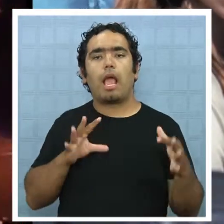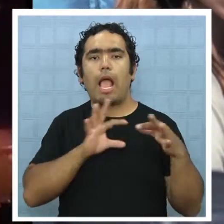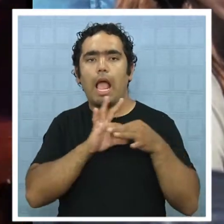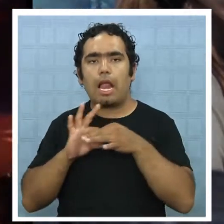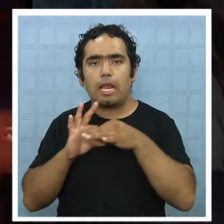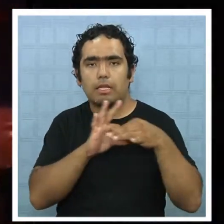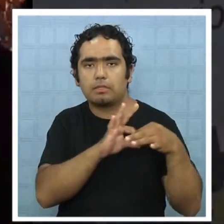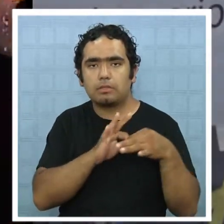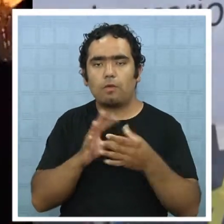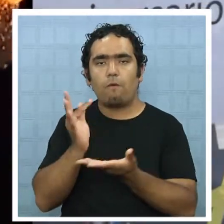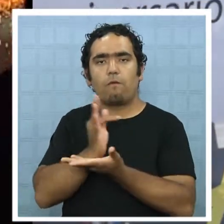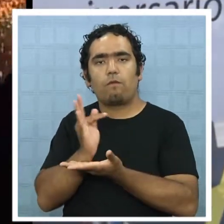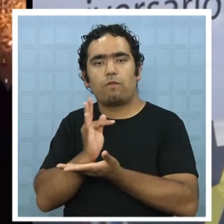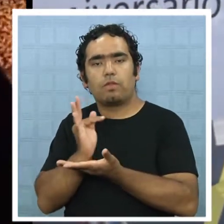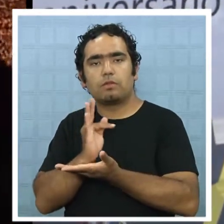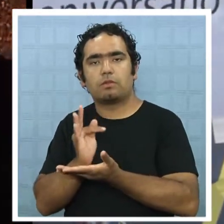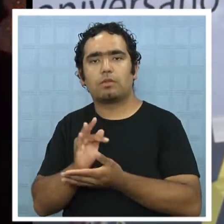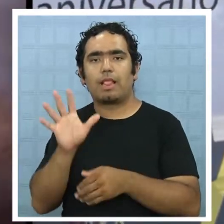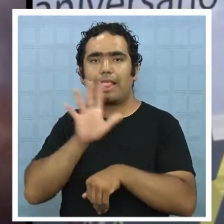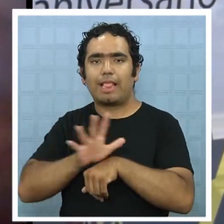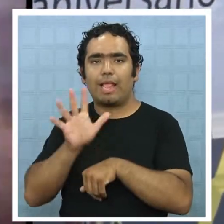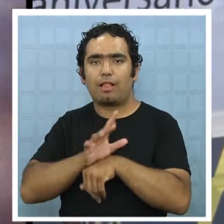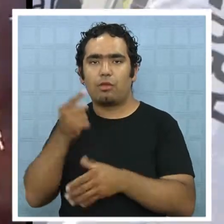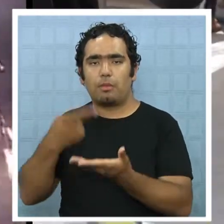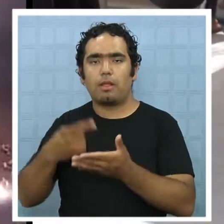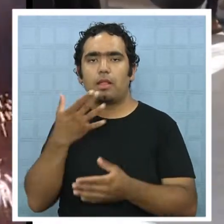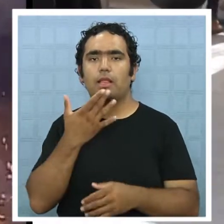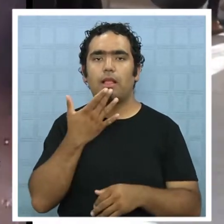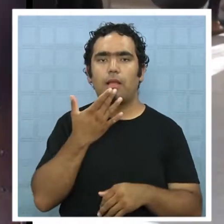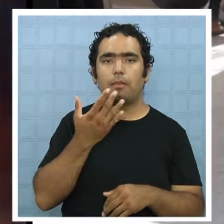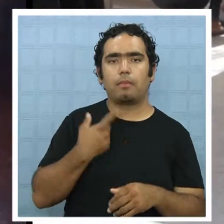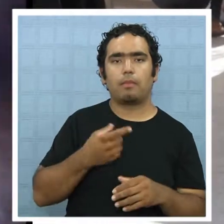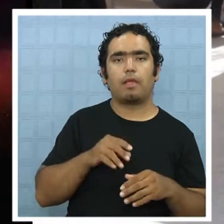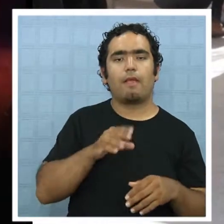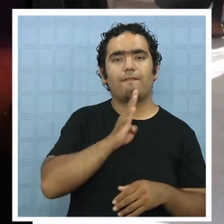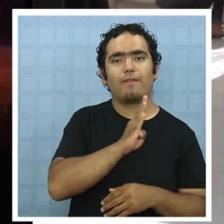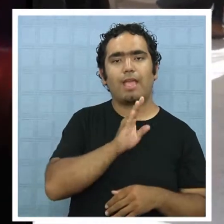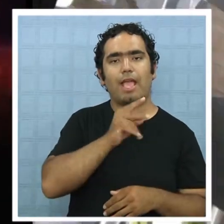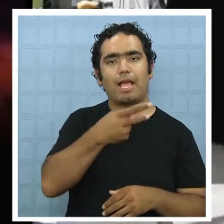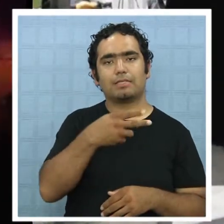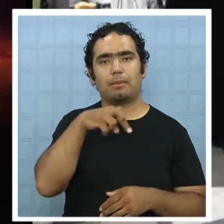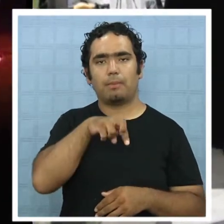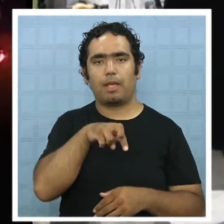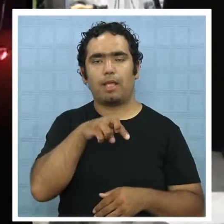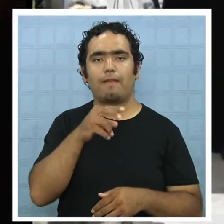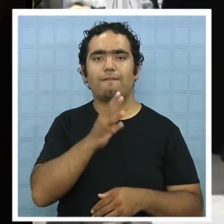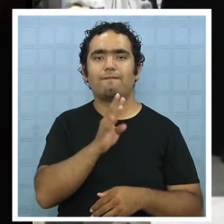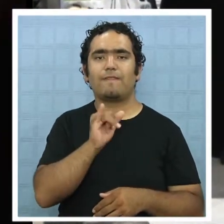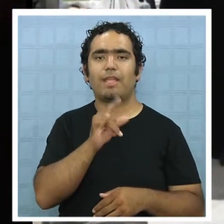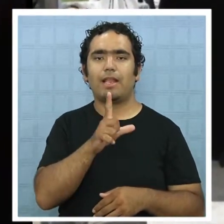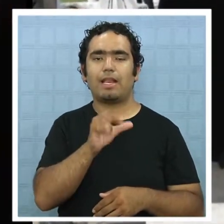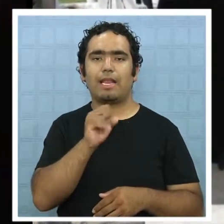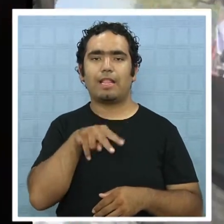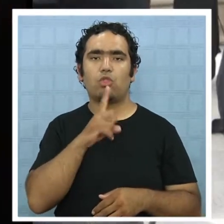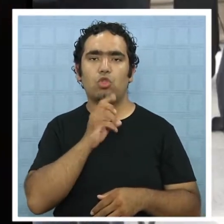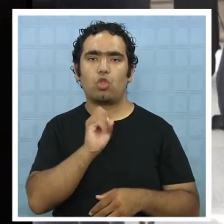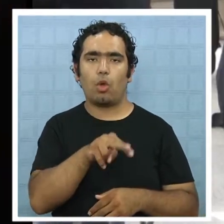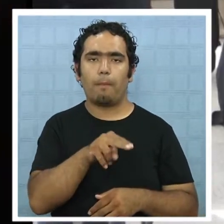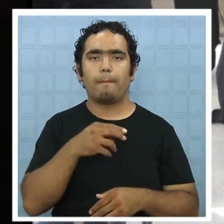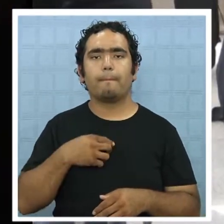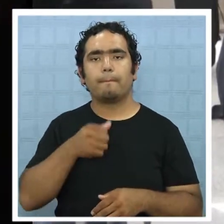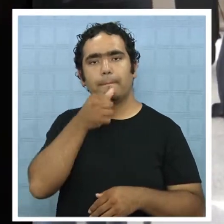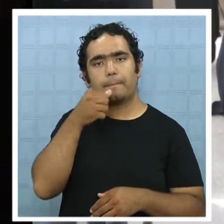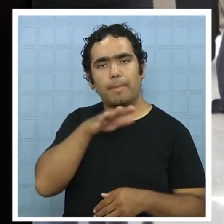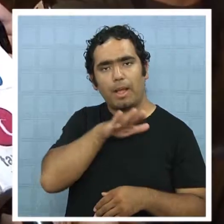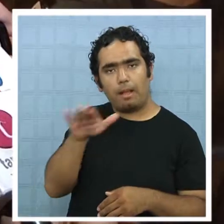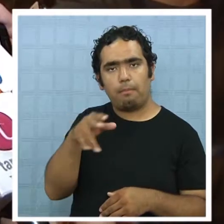a una alianza entre la Fundación Teatro Amil y la minera BHP Billiton Pampa Norte. Generar espacios de excelencia